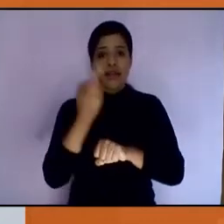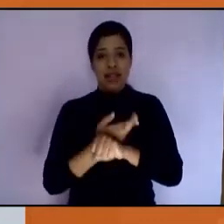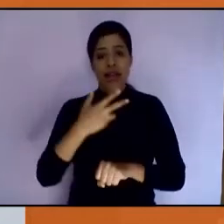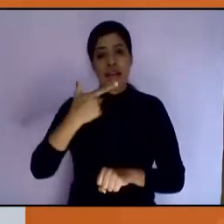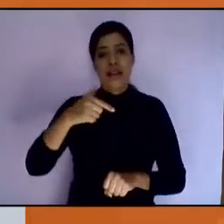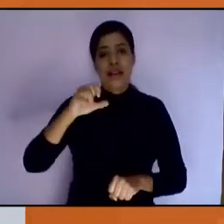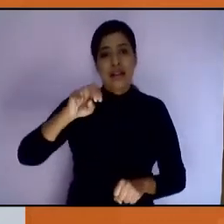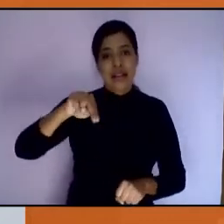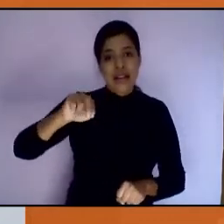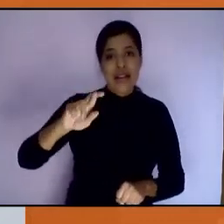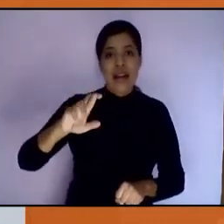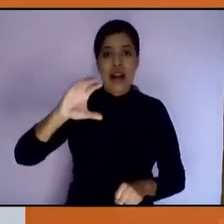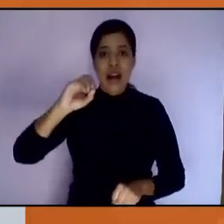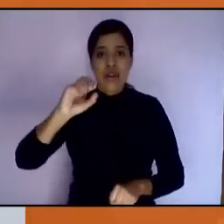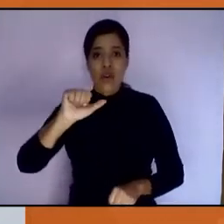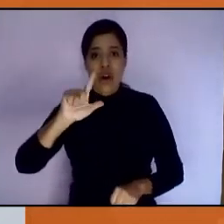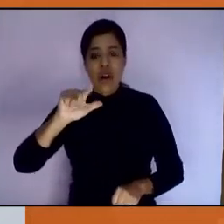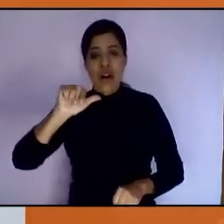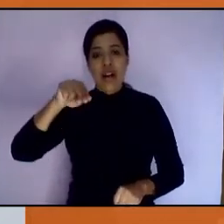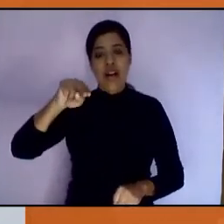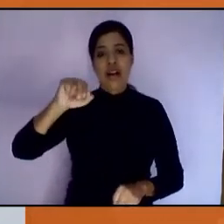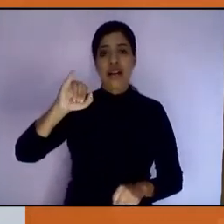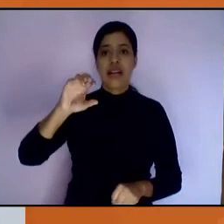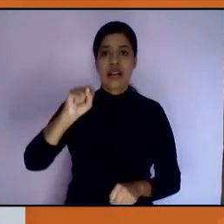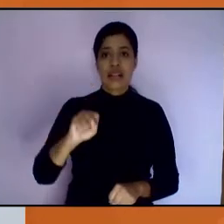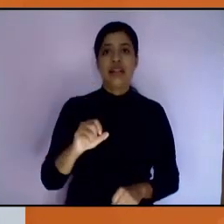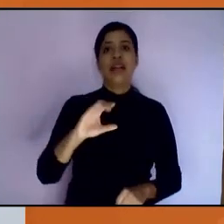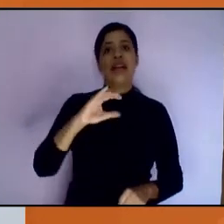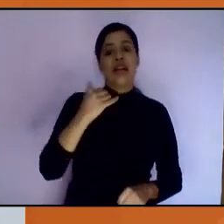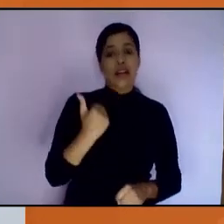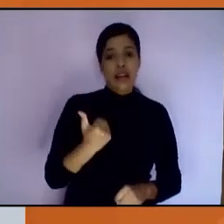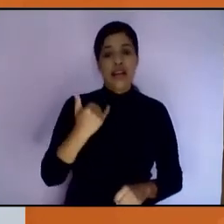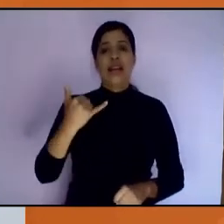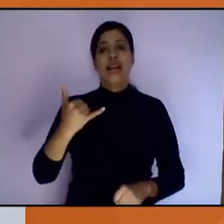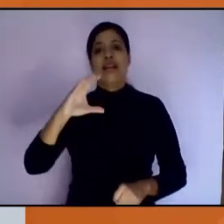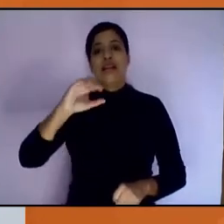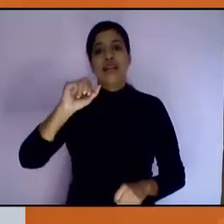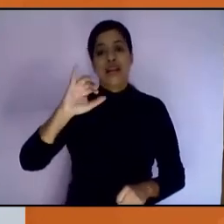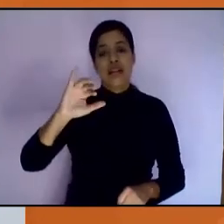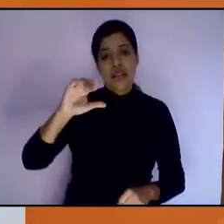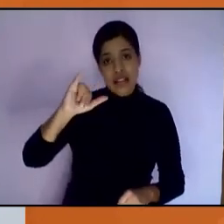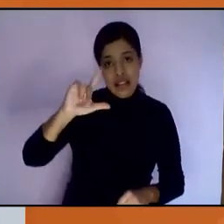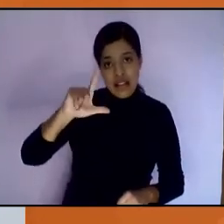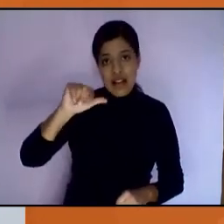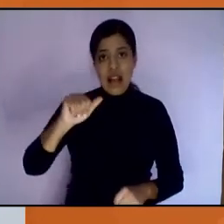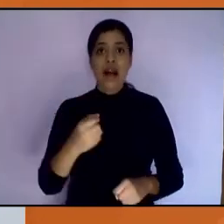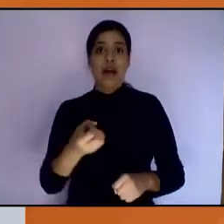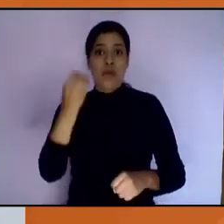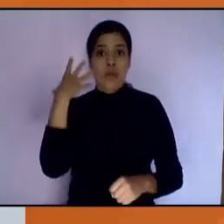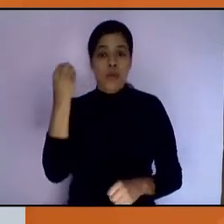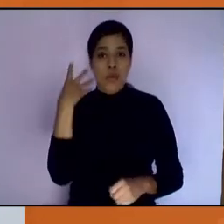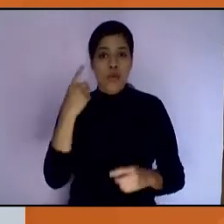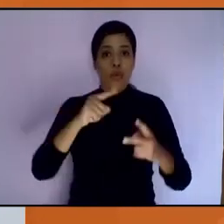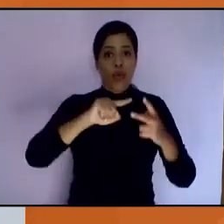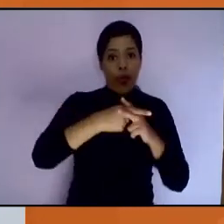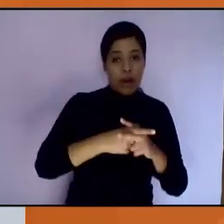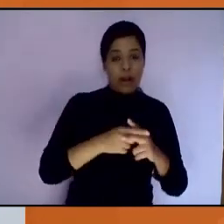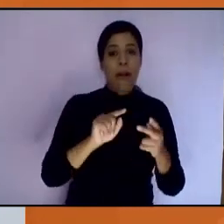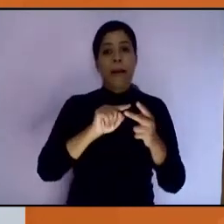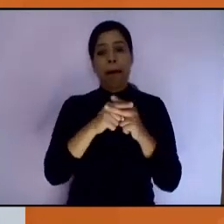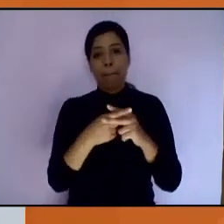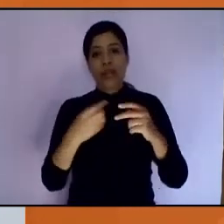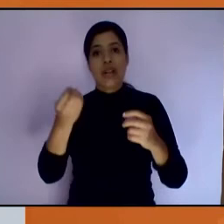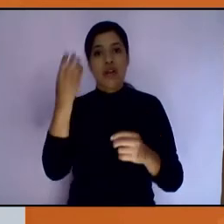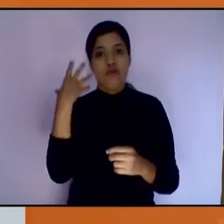Alaniz y, posteriormente, a la maestra Cecilia, si ya nos acompaña, para dar apertura al evento y así dar inicio a nuestro primer panel de esta